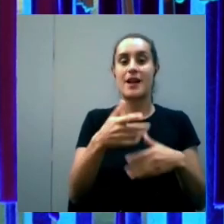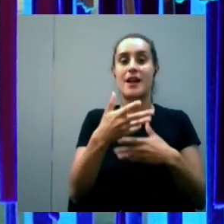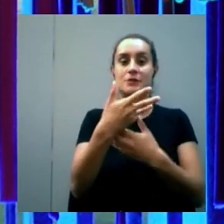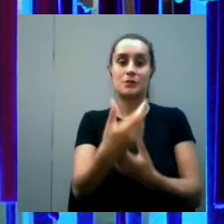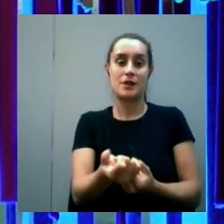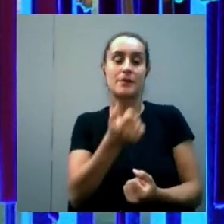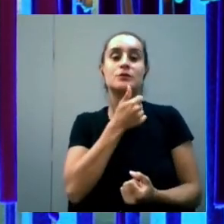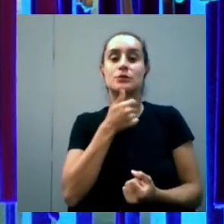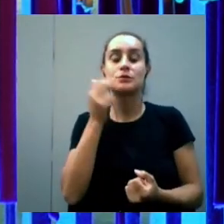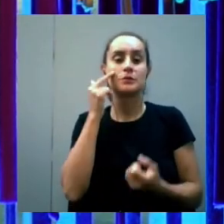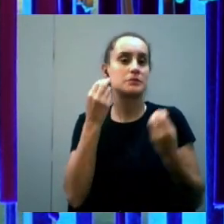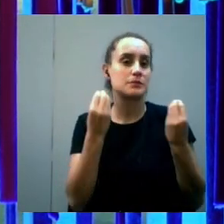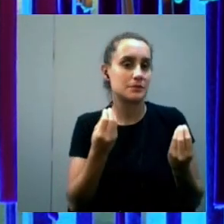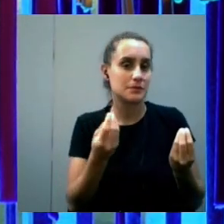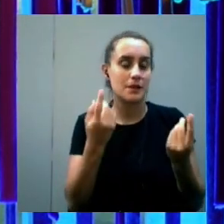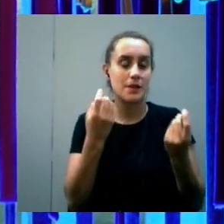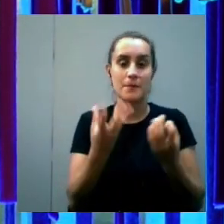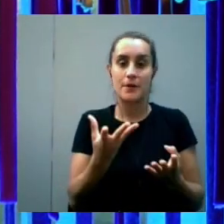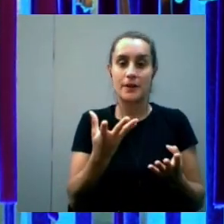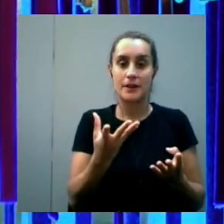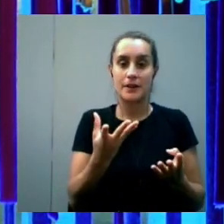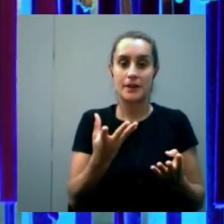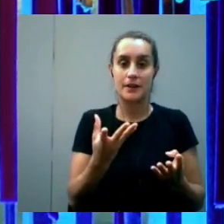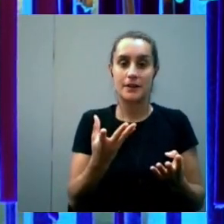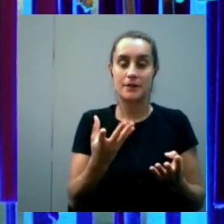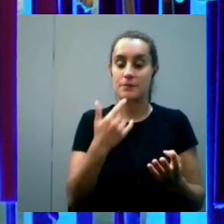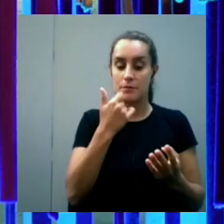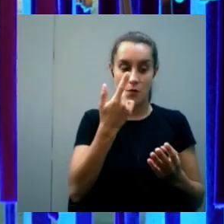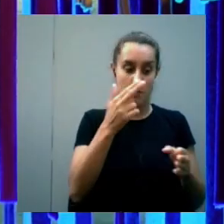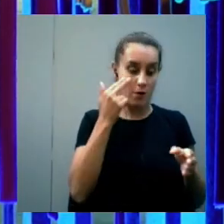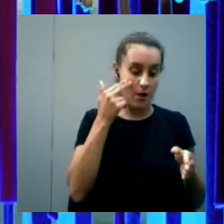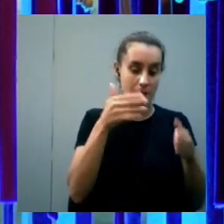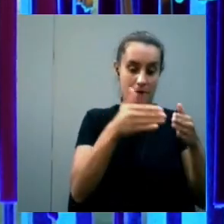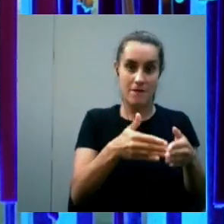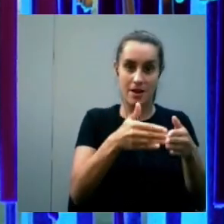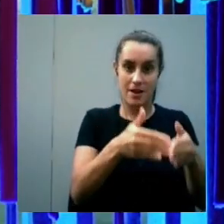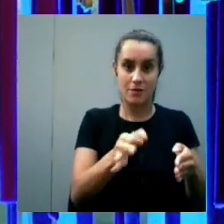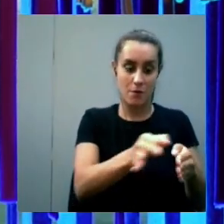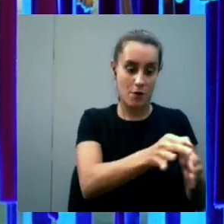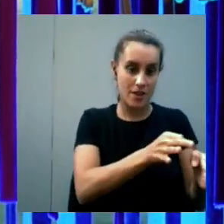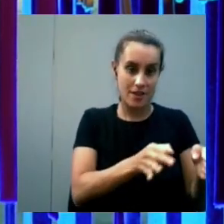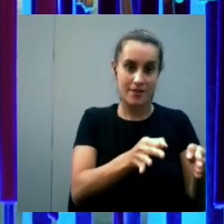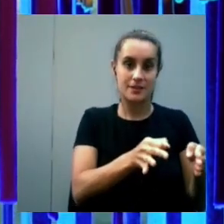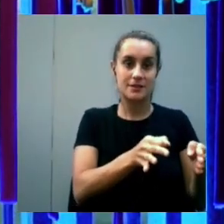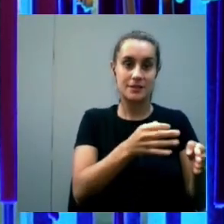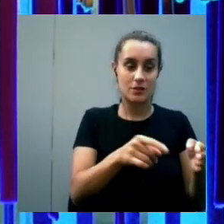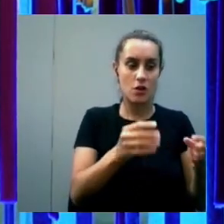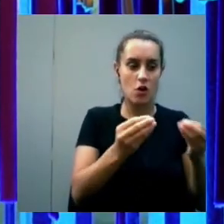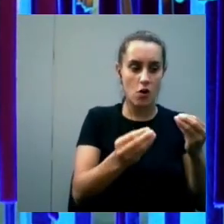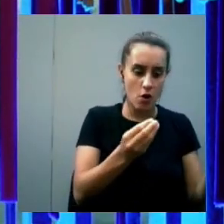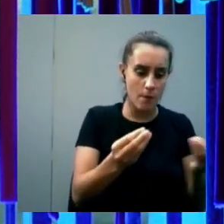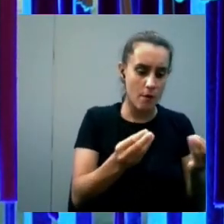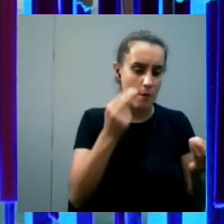y lo que es bueno el abordaje de un problema en sí cómo dividir el problema cómo